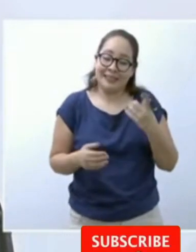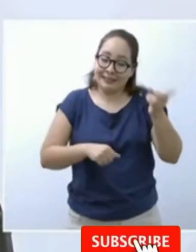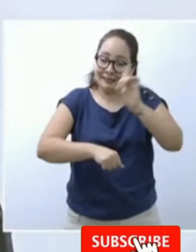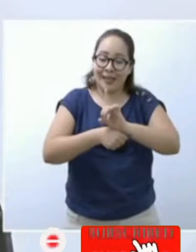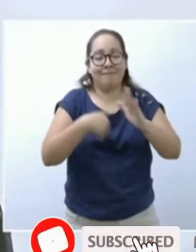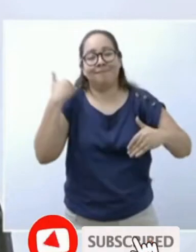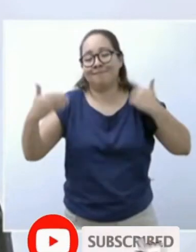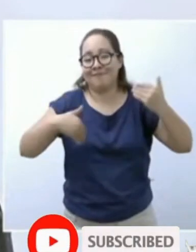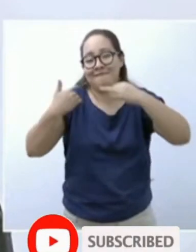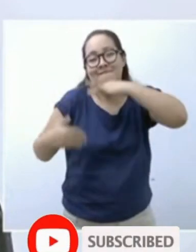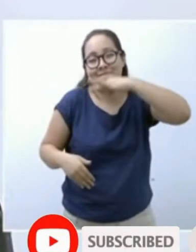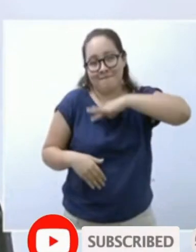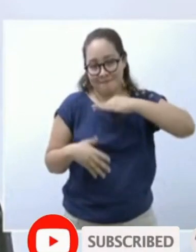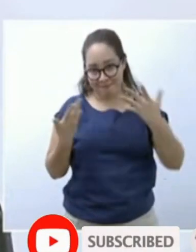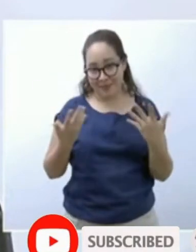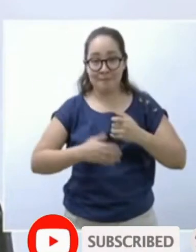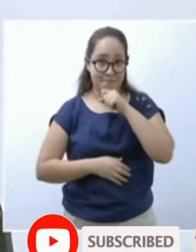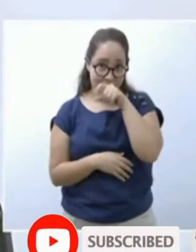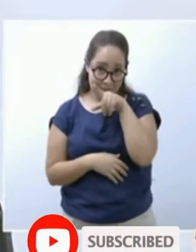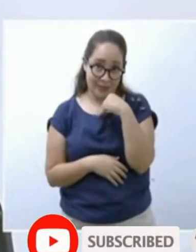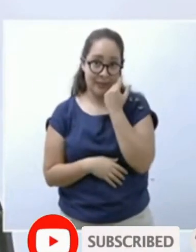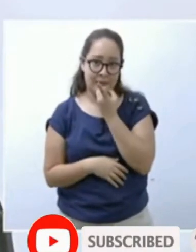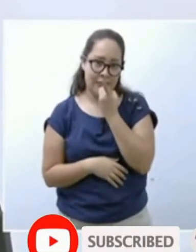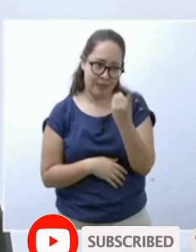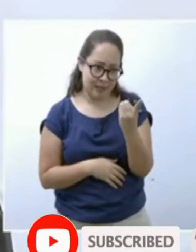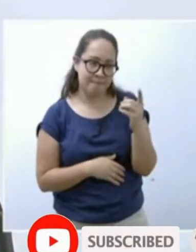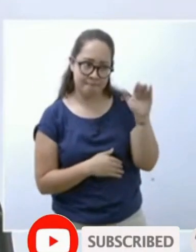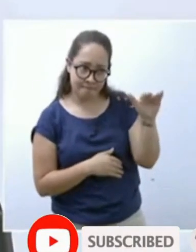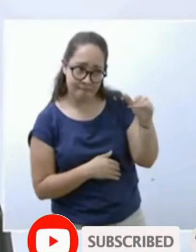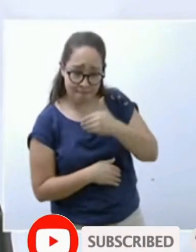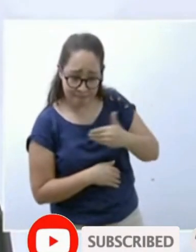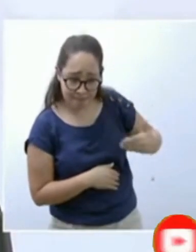quería también contar, señor presidente, normalmente